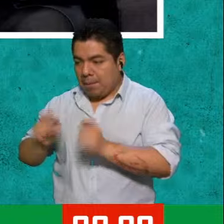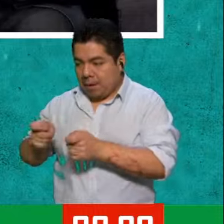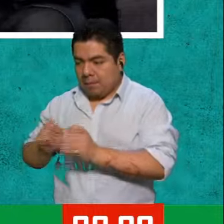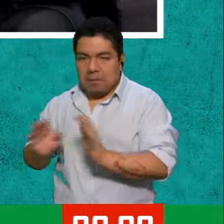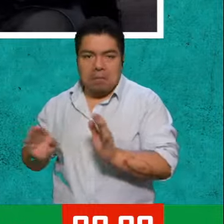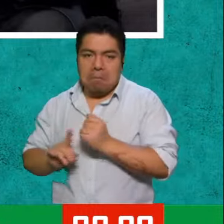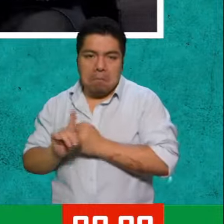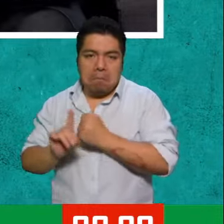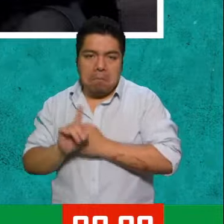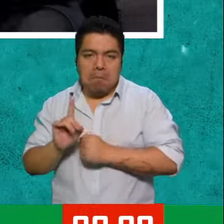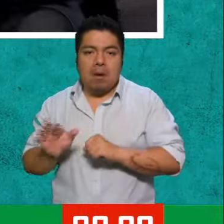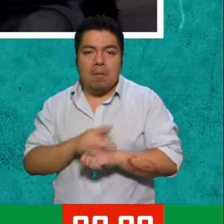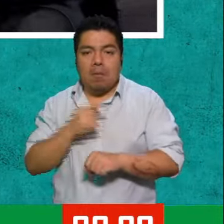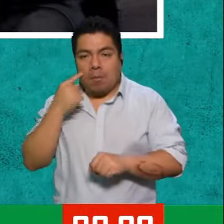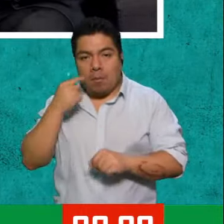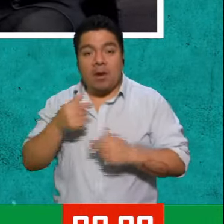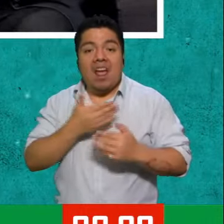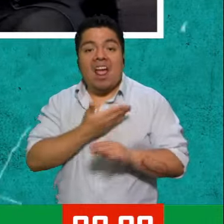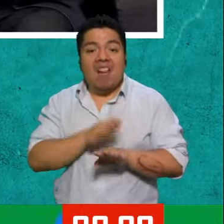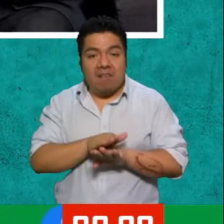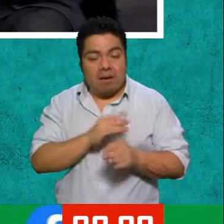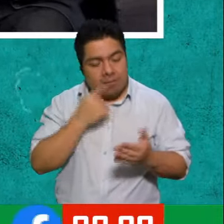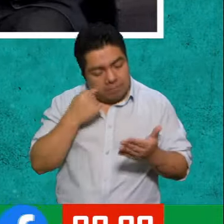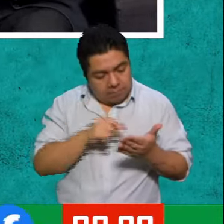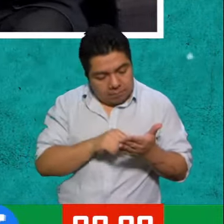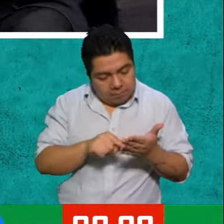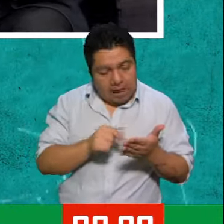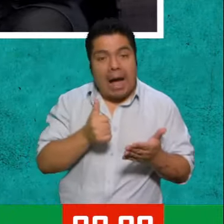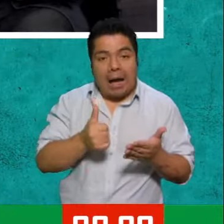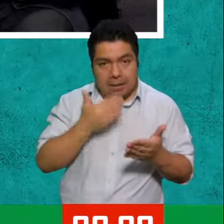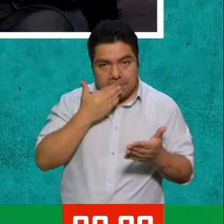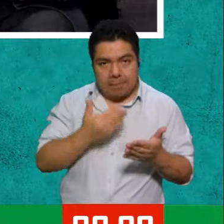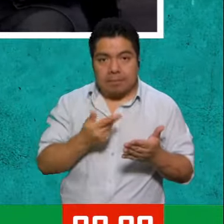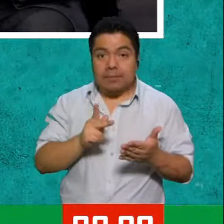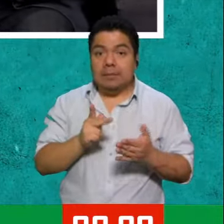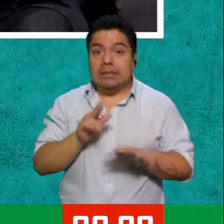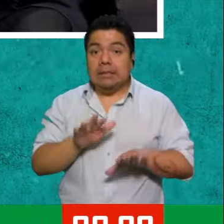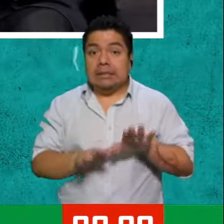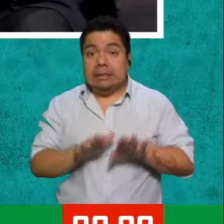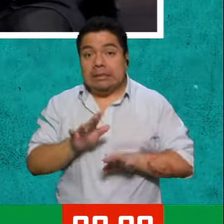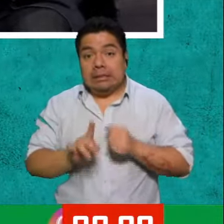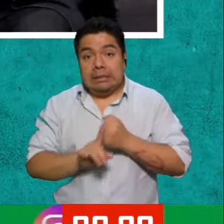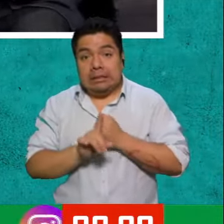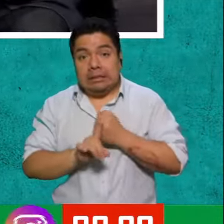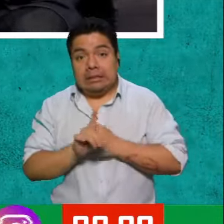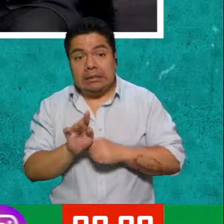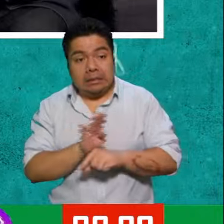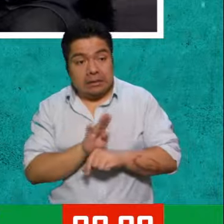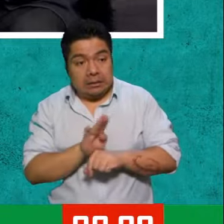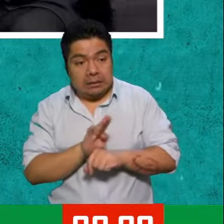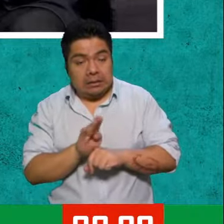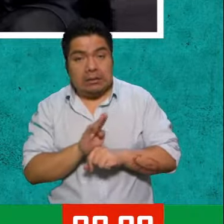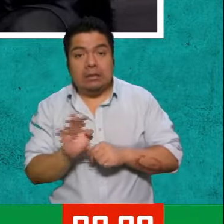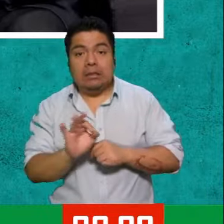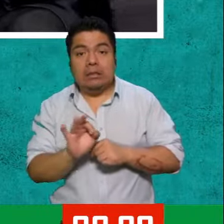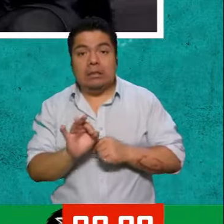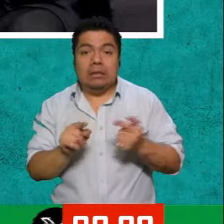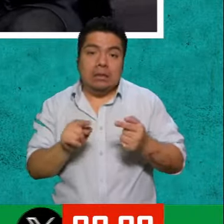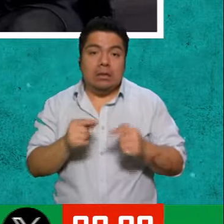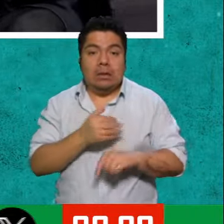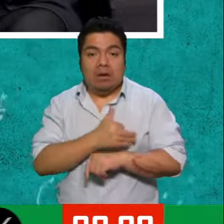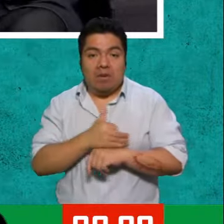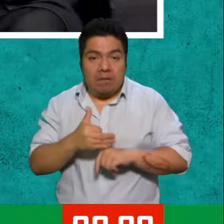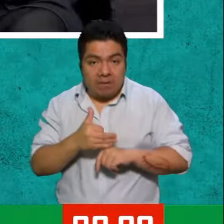tanto problema porque el banco los tiene que otorgar. Pero, generalmente lo que sucede es cuando conocen el beneficiario, que en este caso son generalmente los